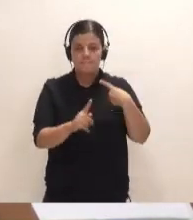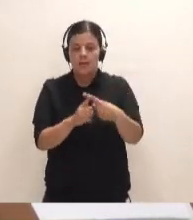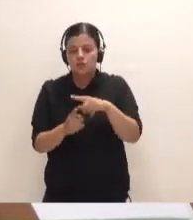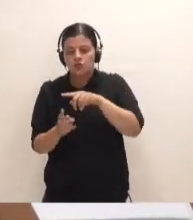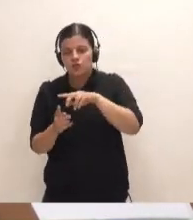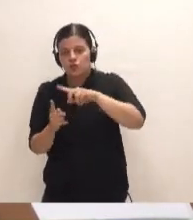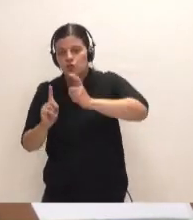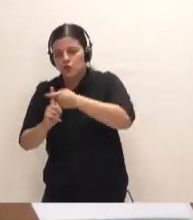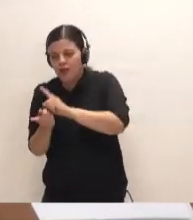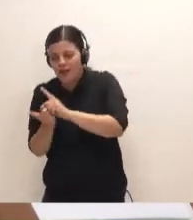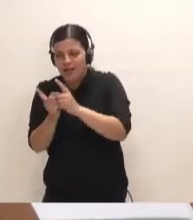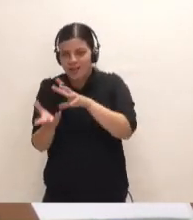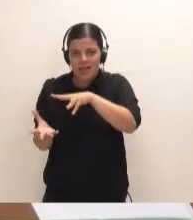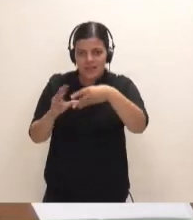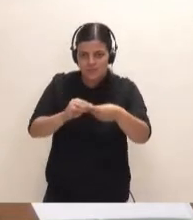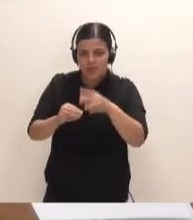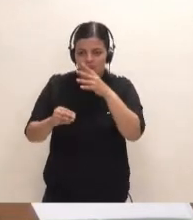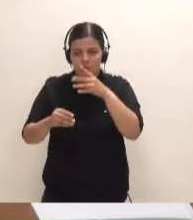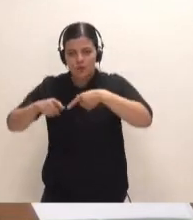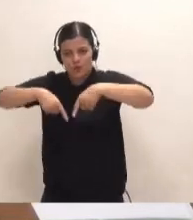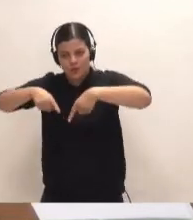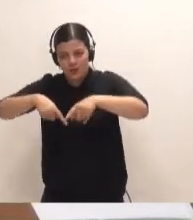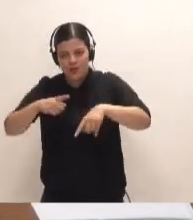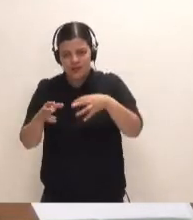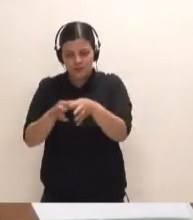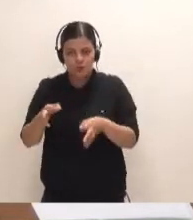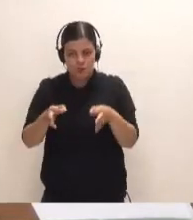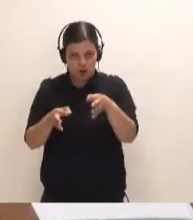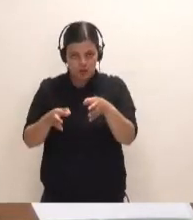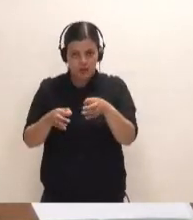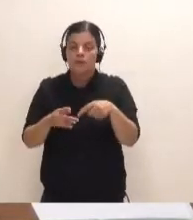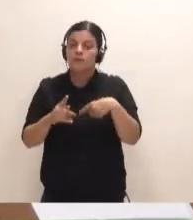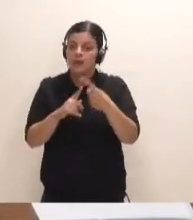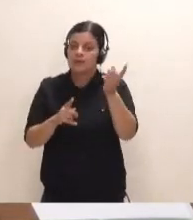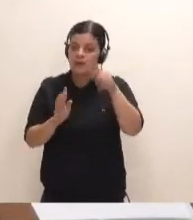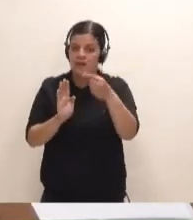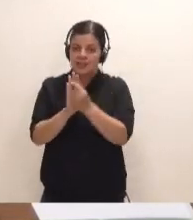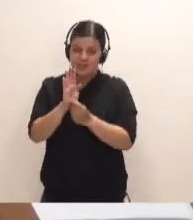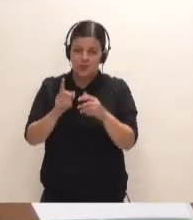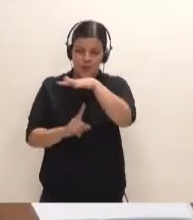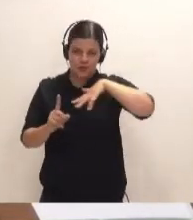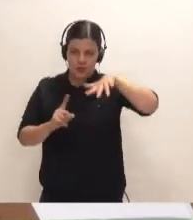adoptada, también desde criterios de movilidad interinsular, así como no puede ser de otra manera, a criterios medioambientales.